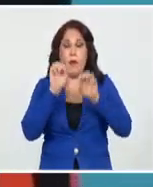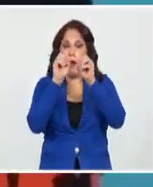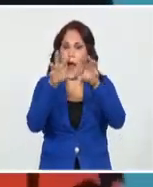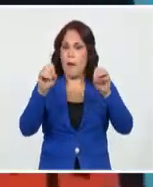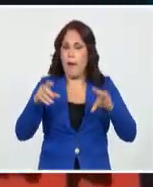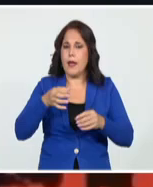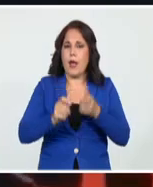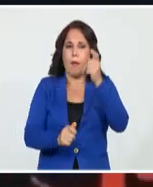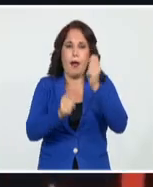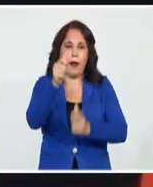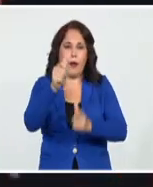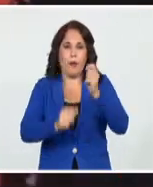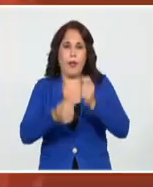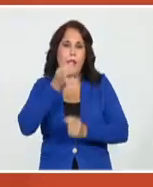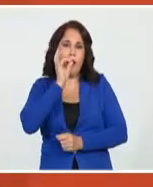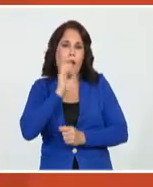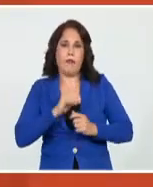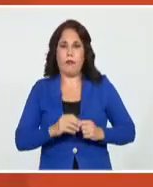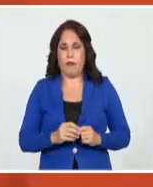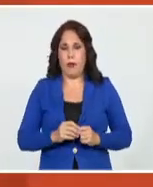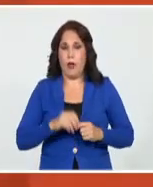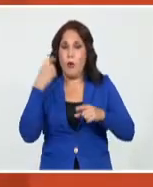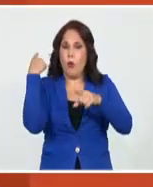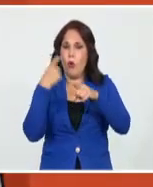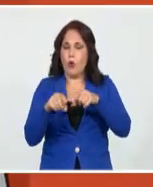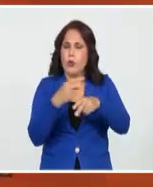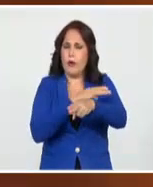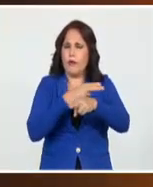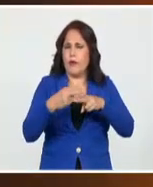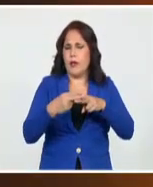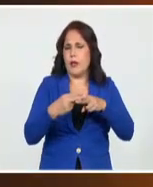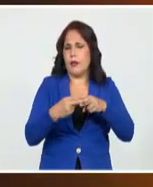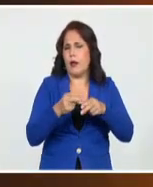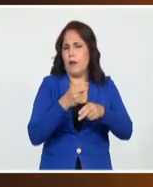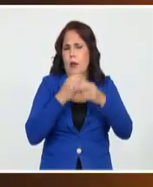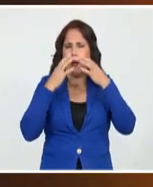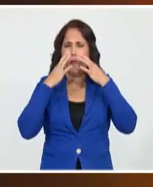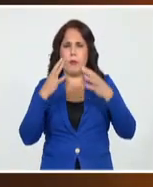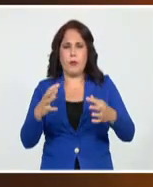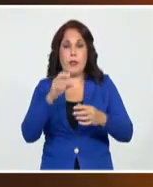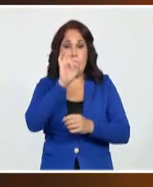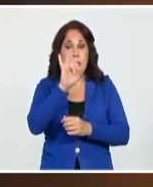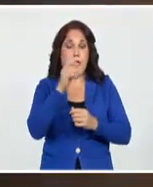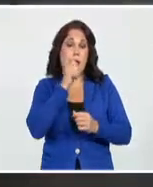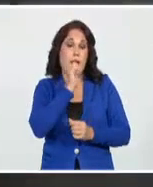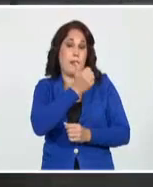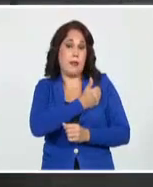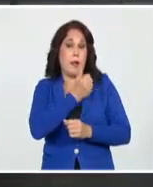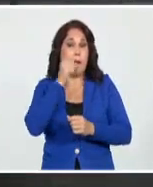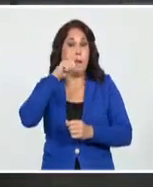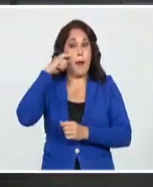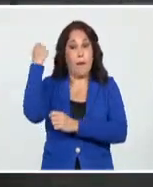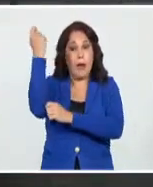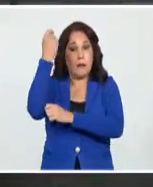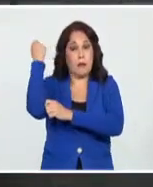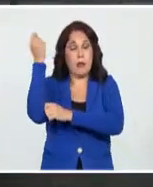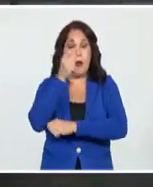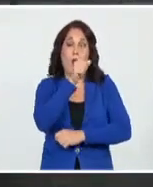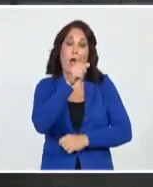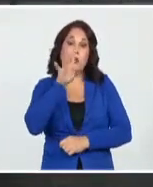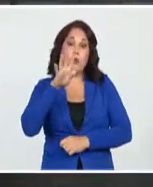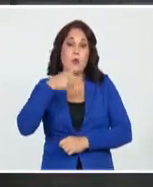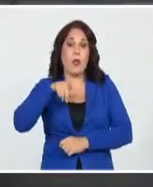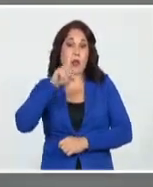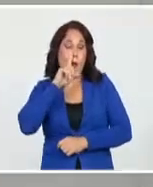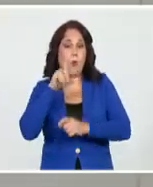para el café. Estamos hablando de fechas históricas como Girón, como el 7 de diciembre dedicada a Maceo, como el 14 de junio